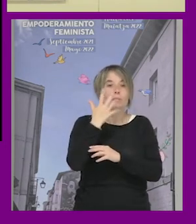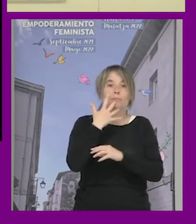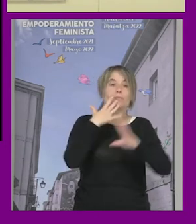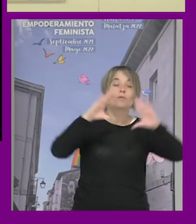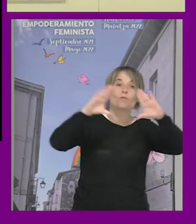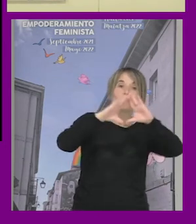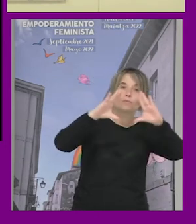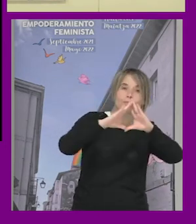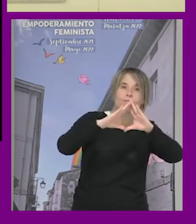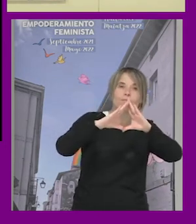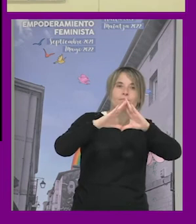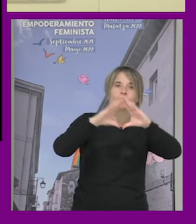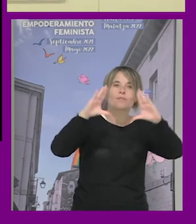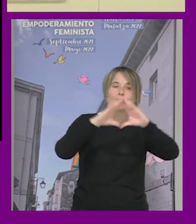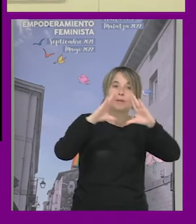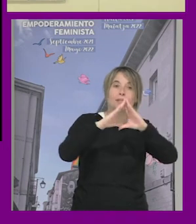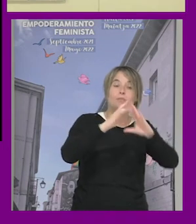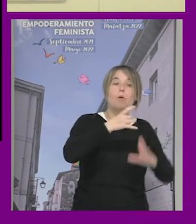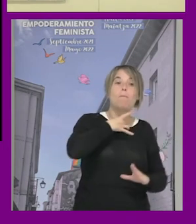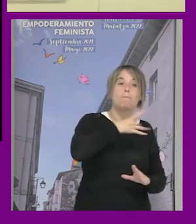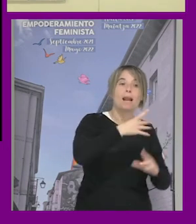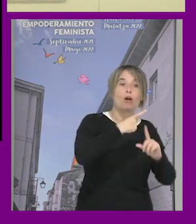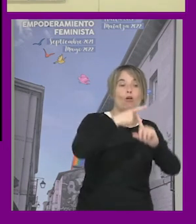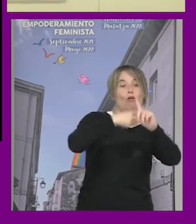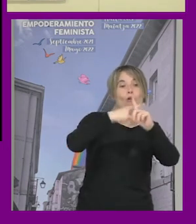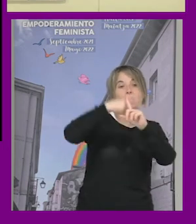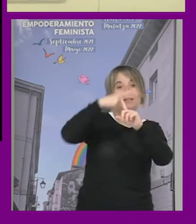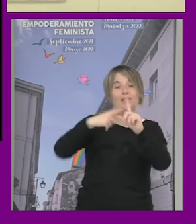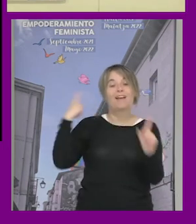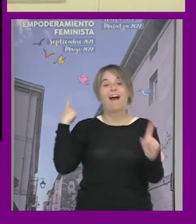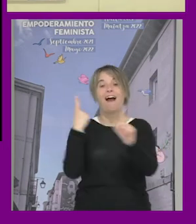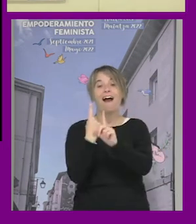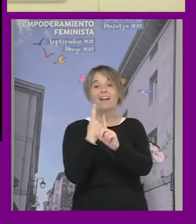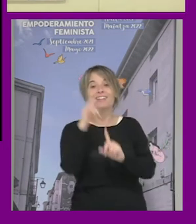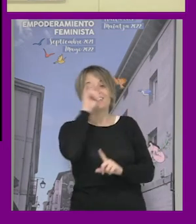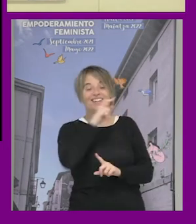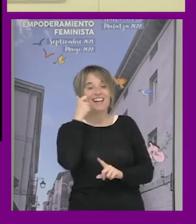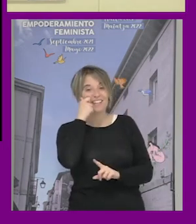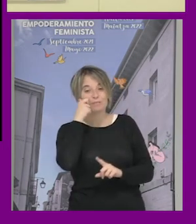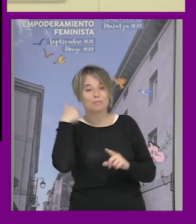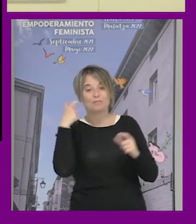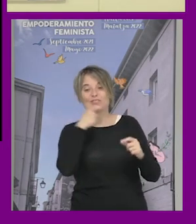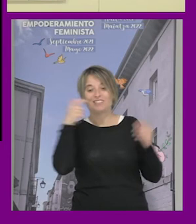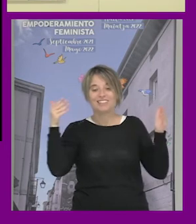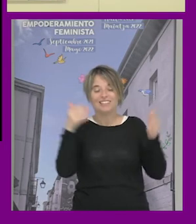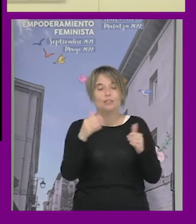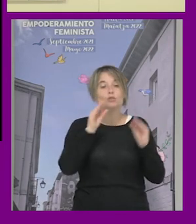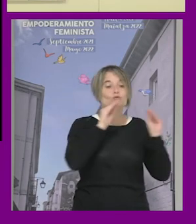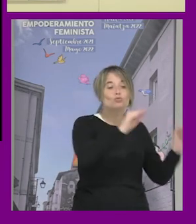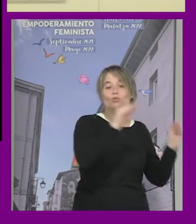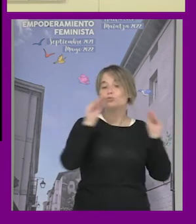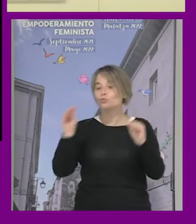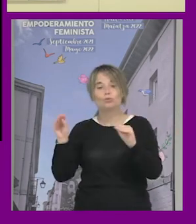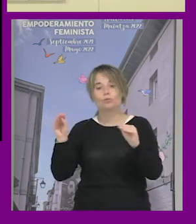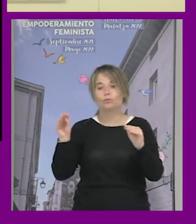era sobre todo blanco y de clase media y el movimiento antirracista era sobre todo androcéntrico y que su realidad no